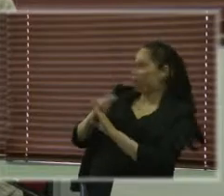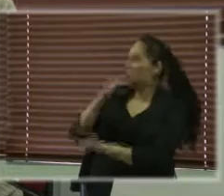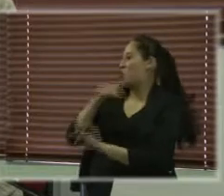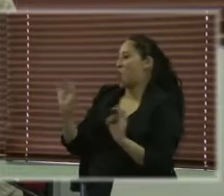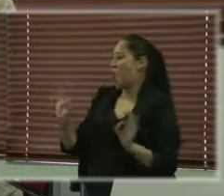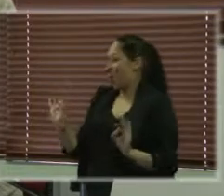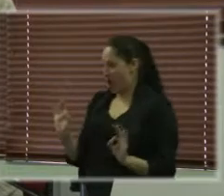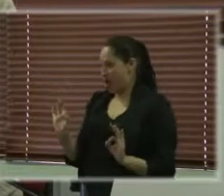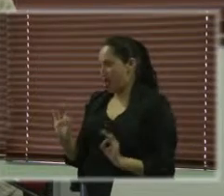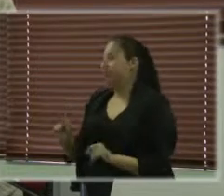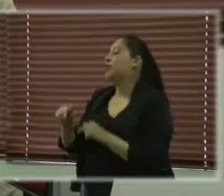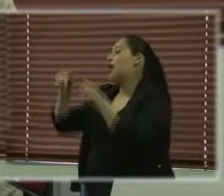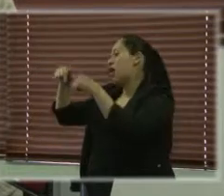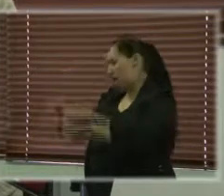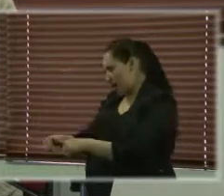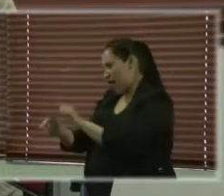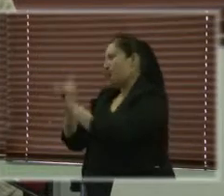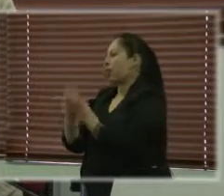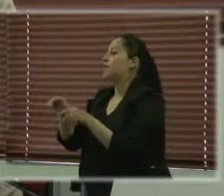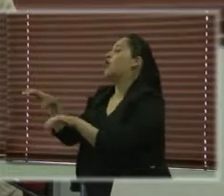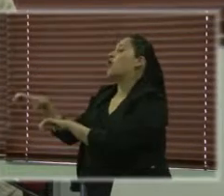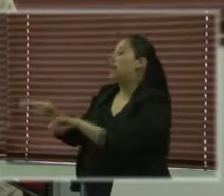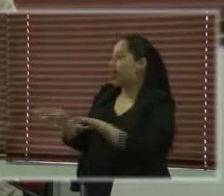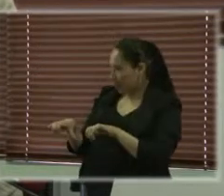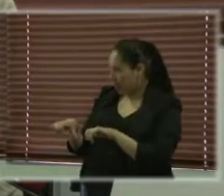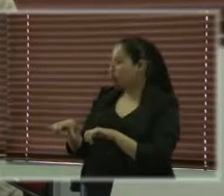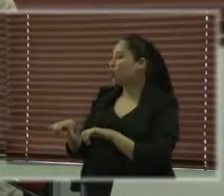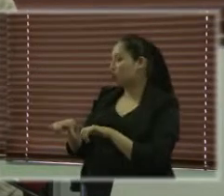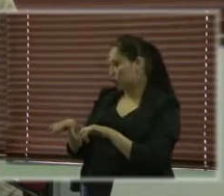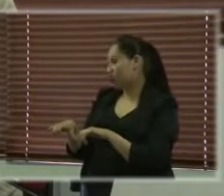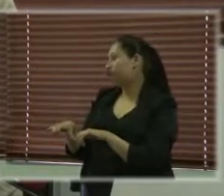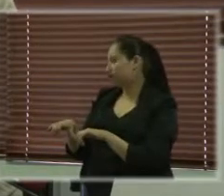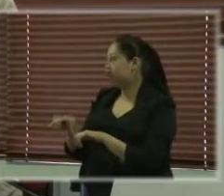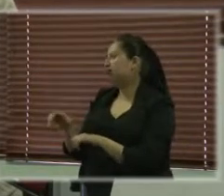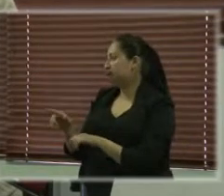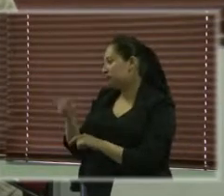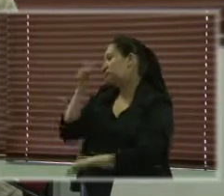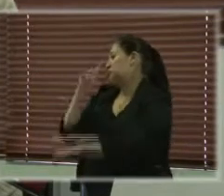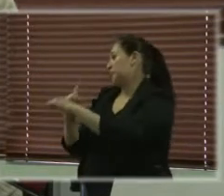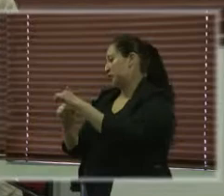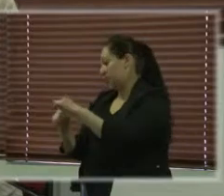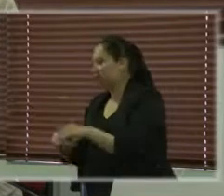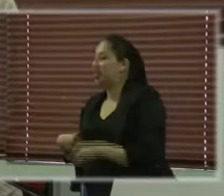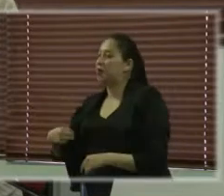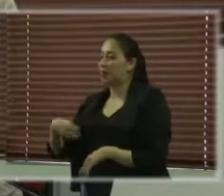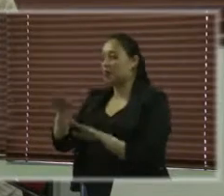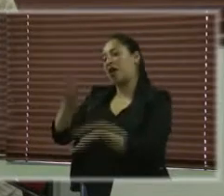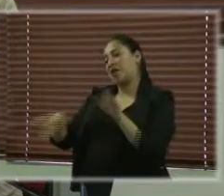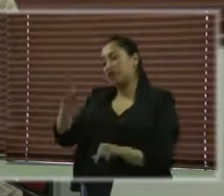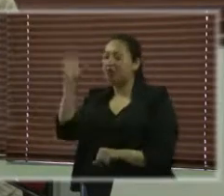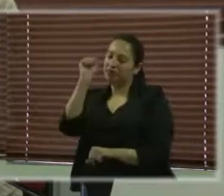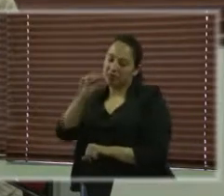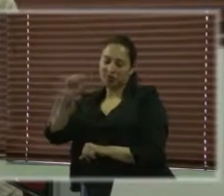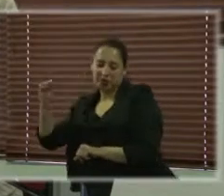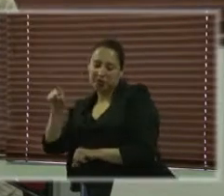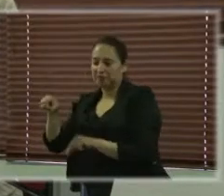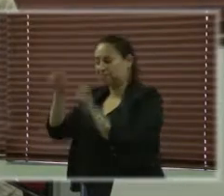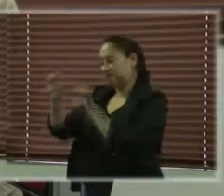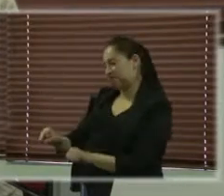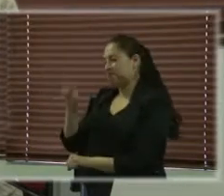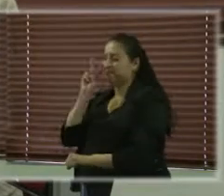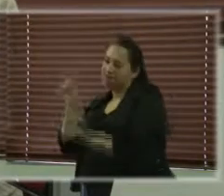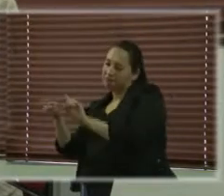más difícil de medir, pero si se puede identificar significativamente un cambio en